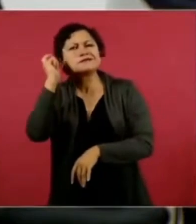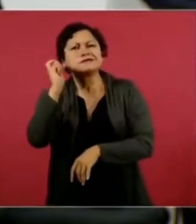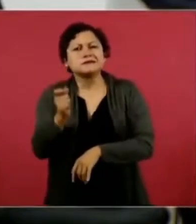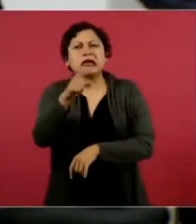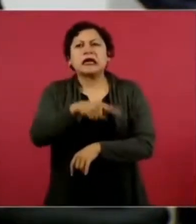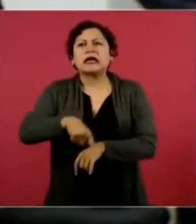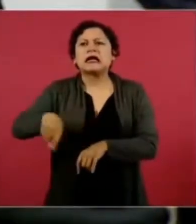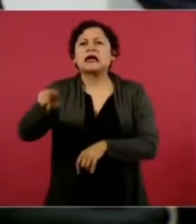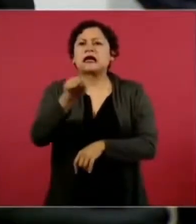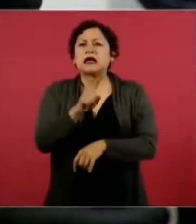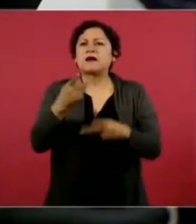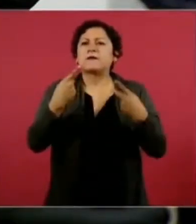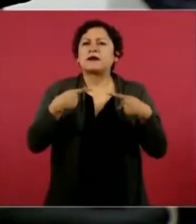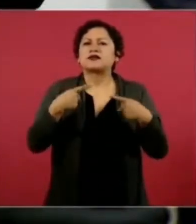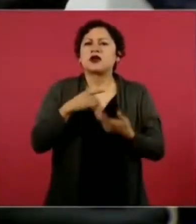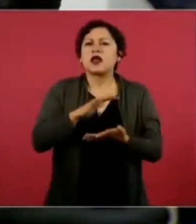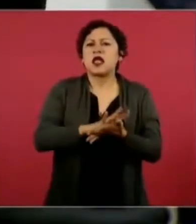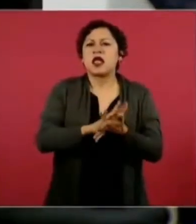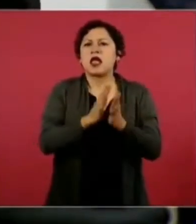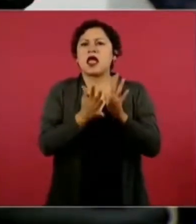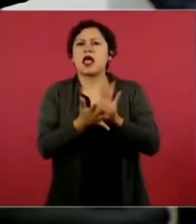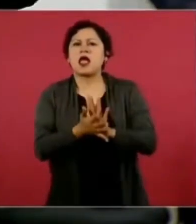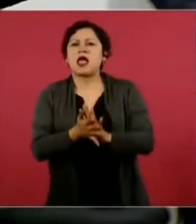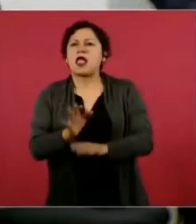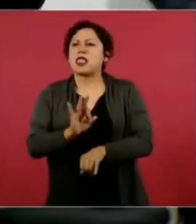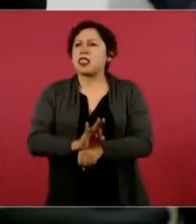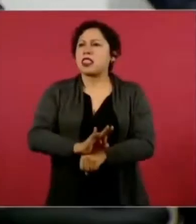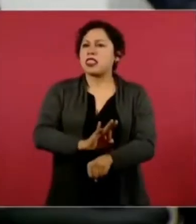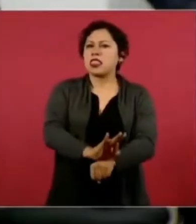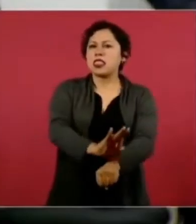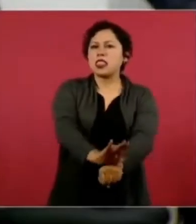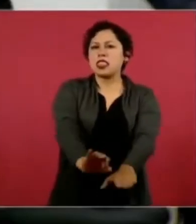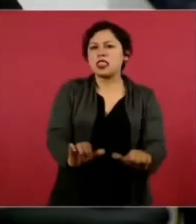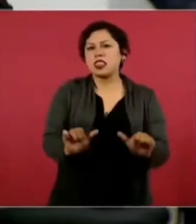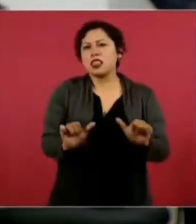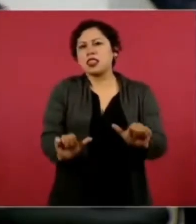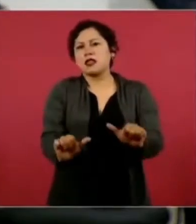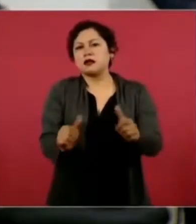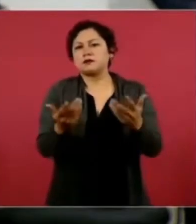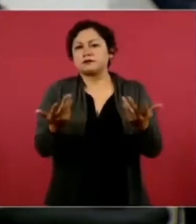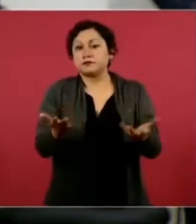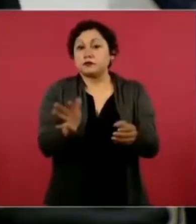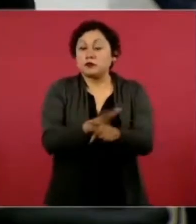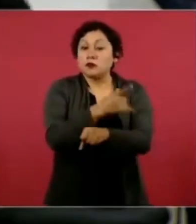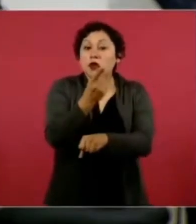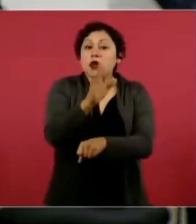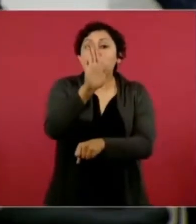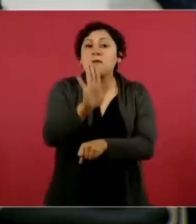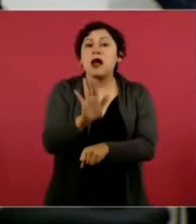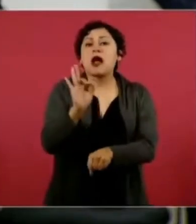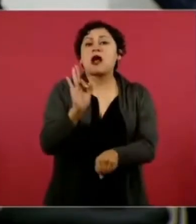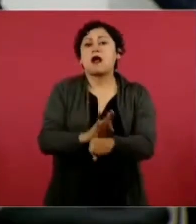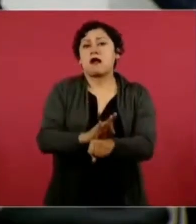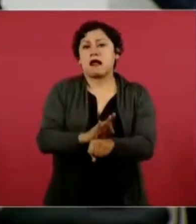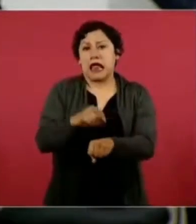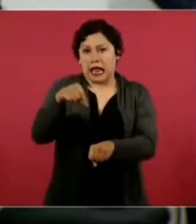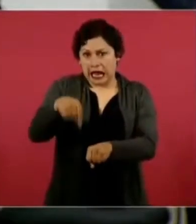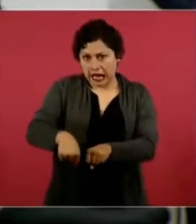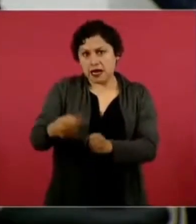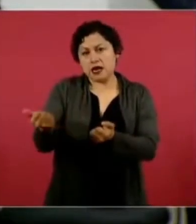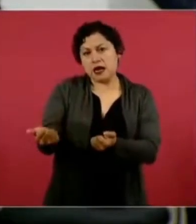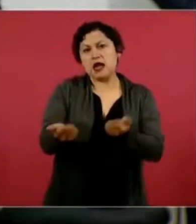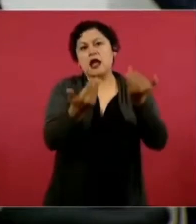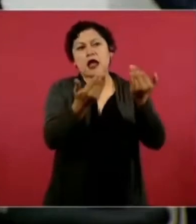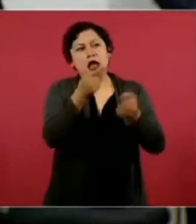Latina, pero para que pueda pasar el producto al otro lado debe de haber complicidades también del otro lado, y a veces esas no